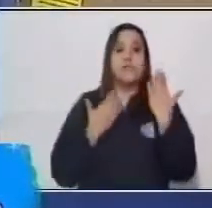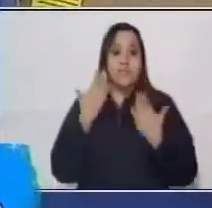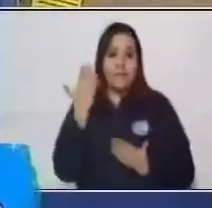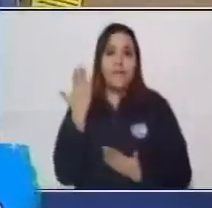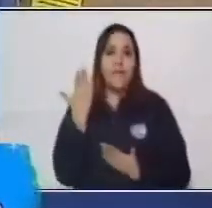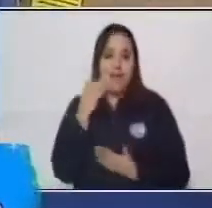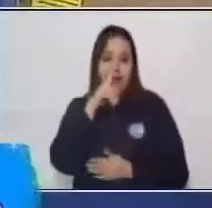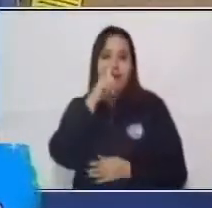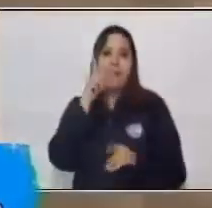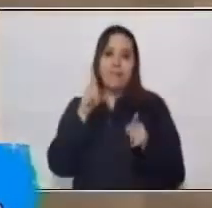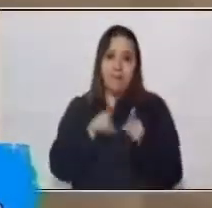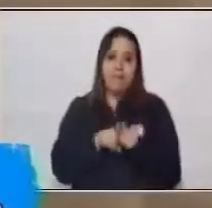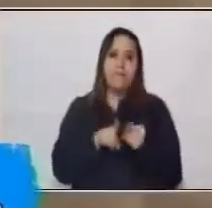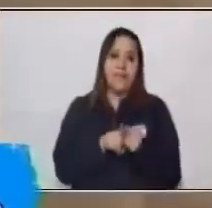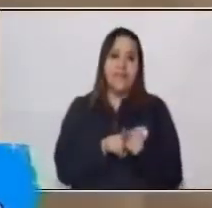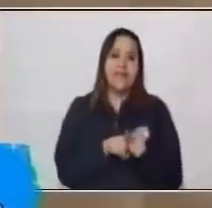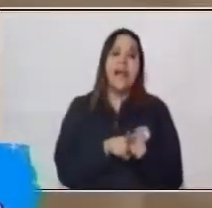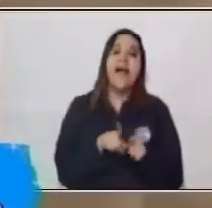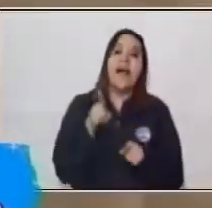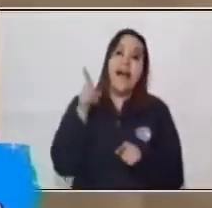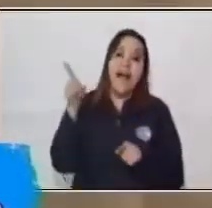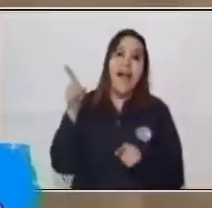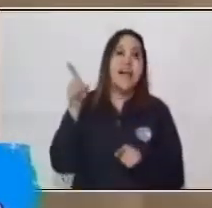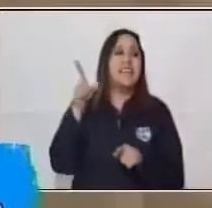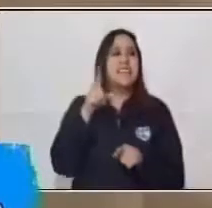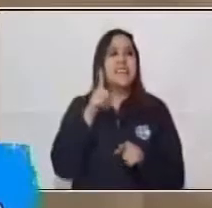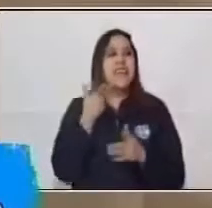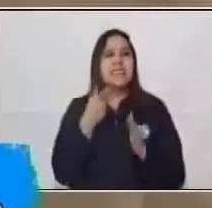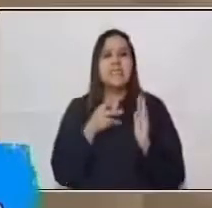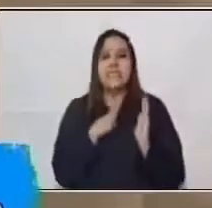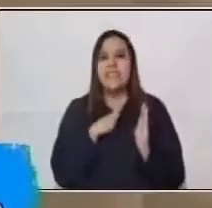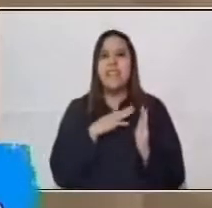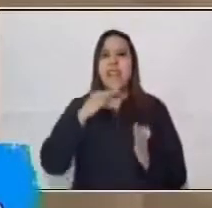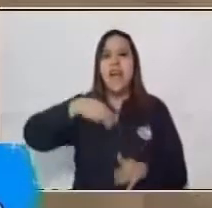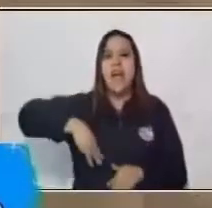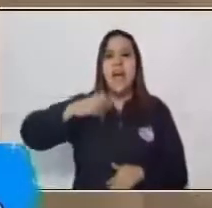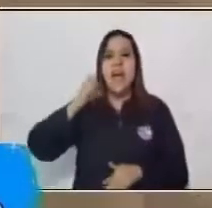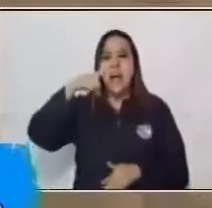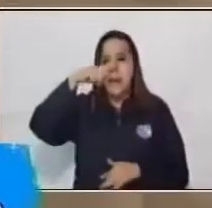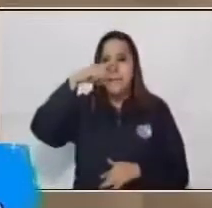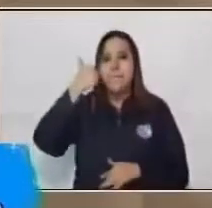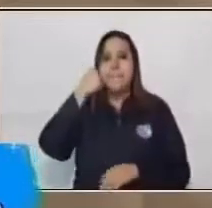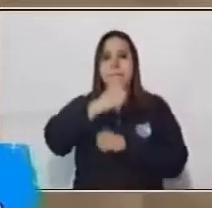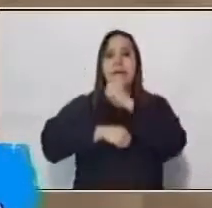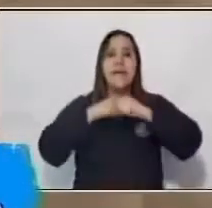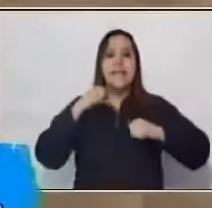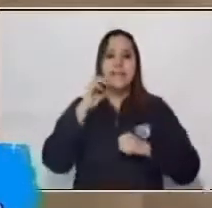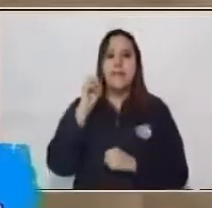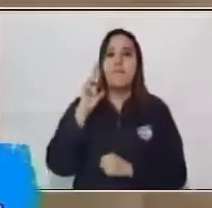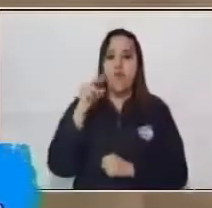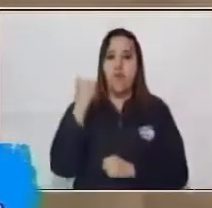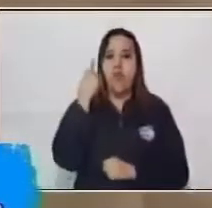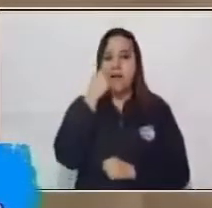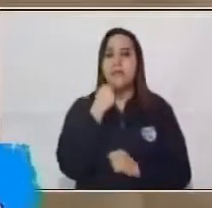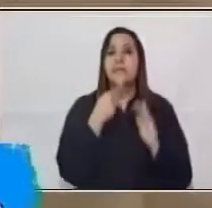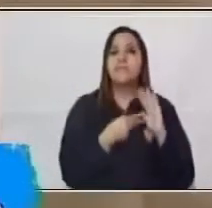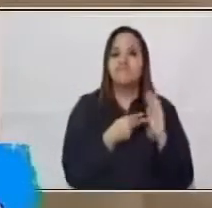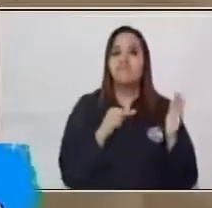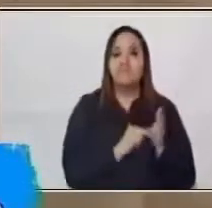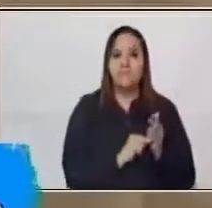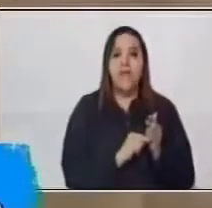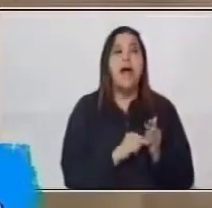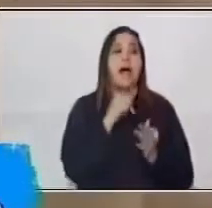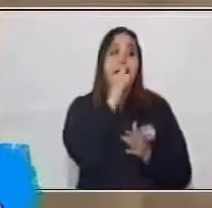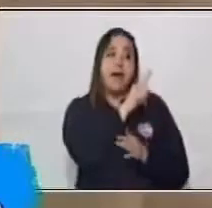poesía y esas tenían metáforas, símil, que son algunas figuras literarias para hacer más